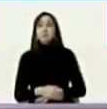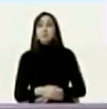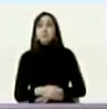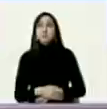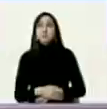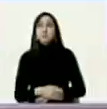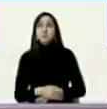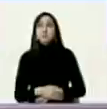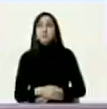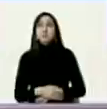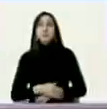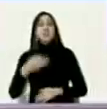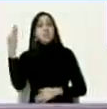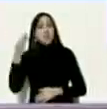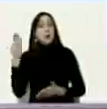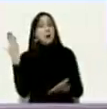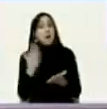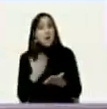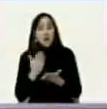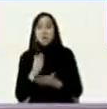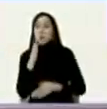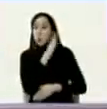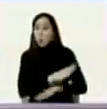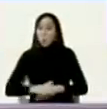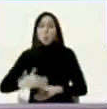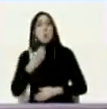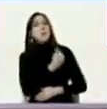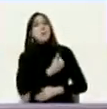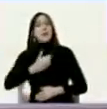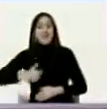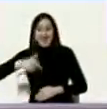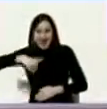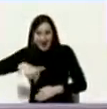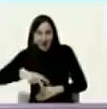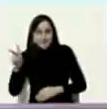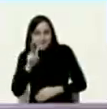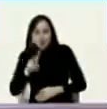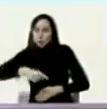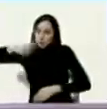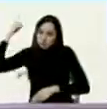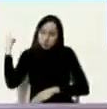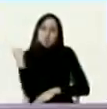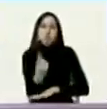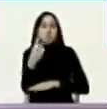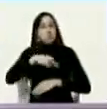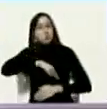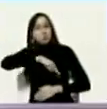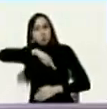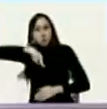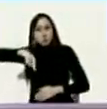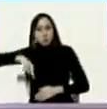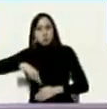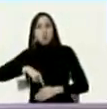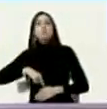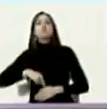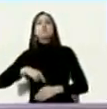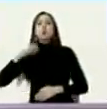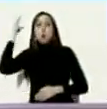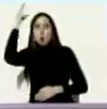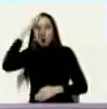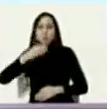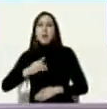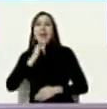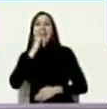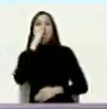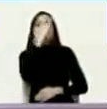por eso siempre le insisto a la comisión presidencial contra el COVID-19 tenemos que ir a la conciencia a la